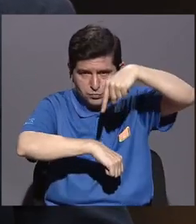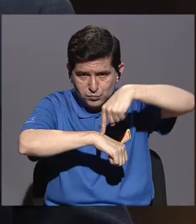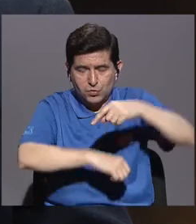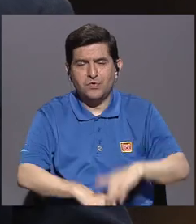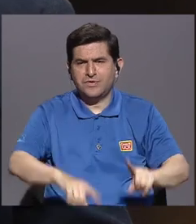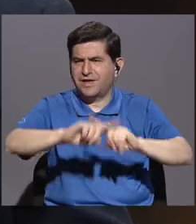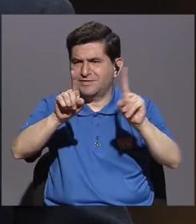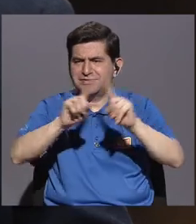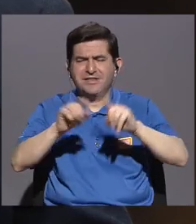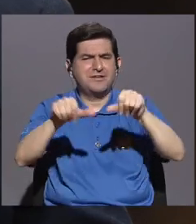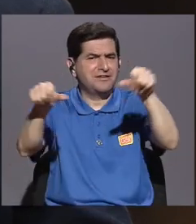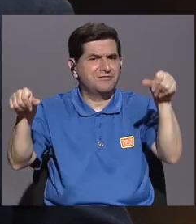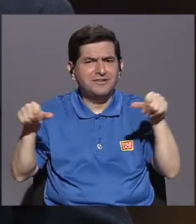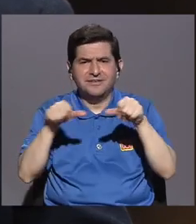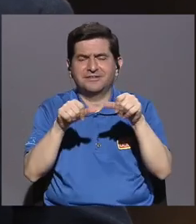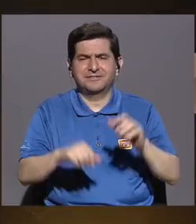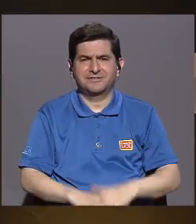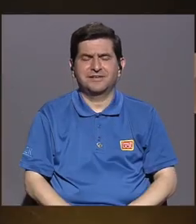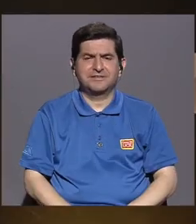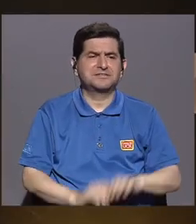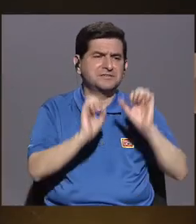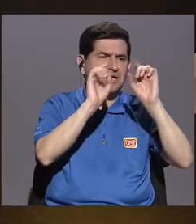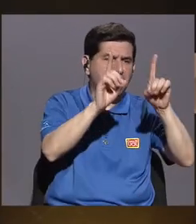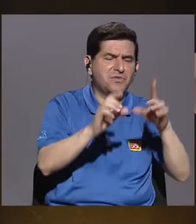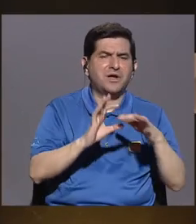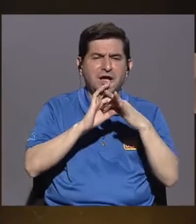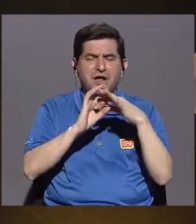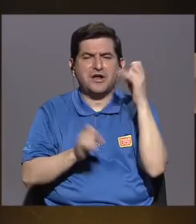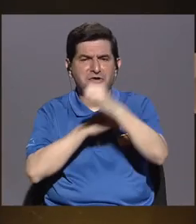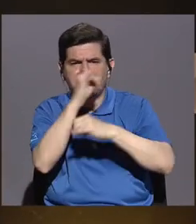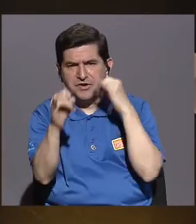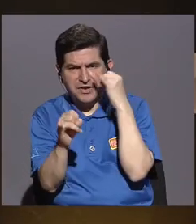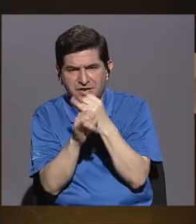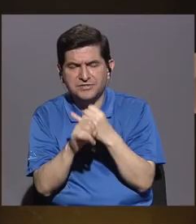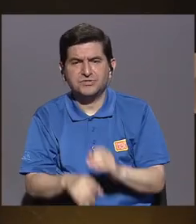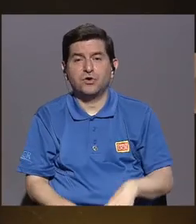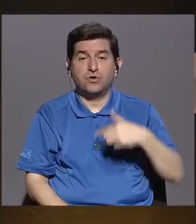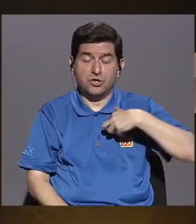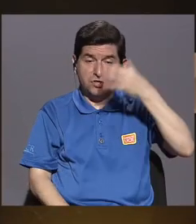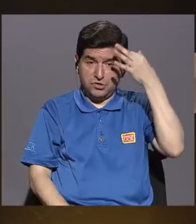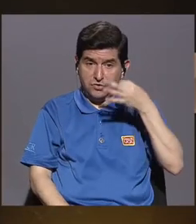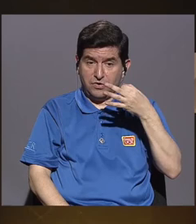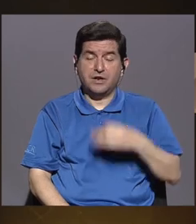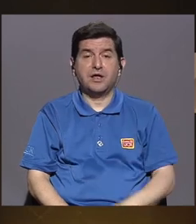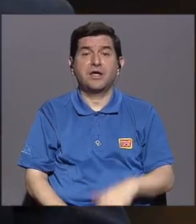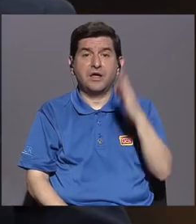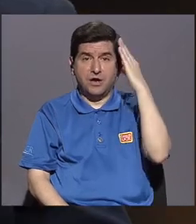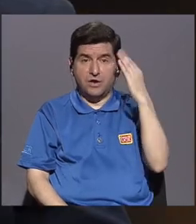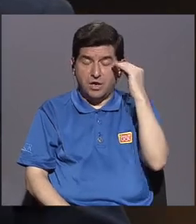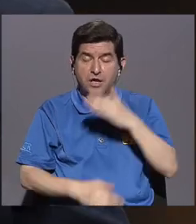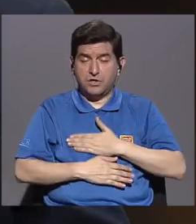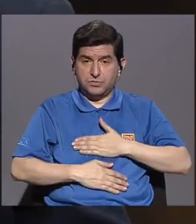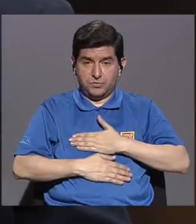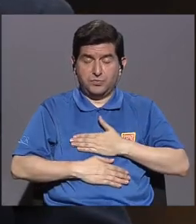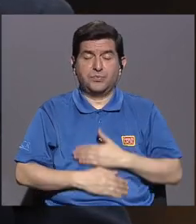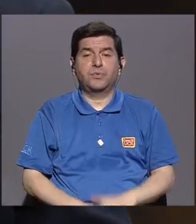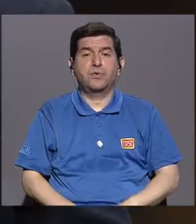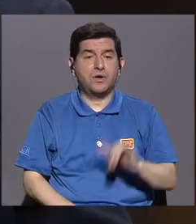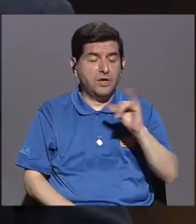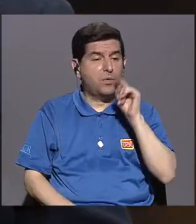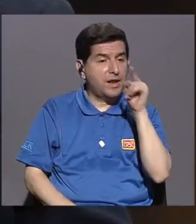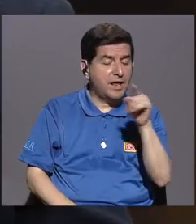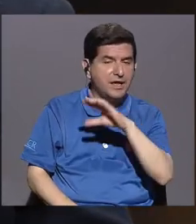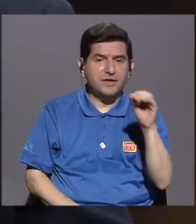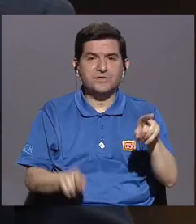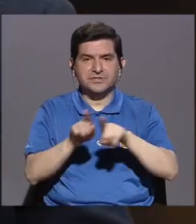desde diferentes disciplinas, desde educación, relaciones internacionales y creo que es una experiencia muy provechosa tanto para ellos como para